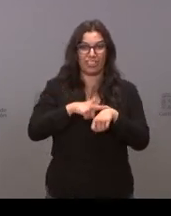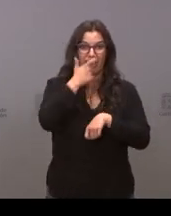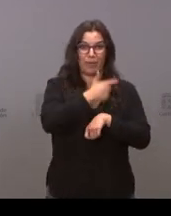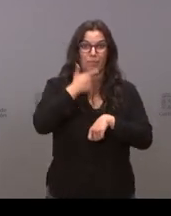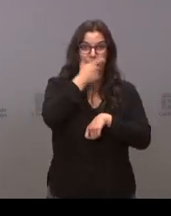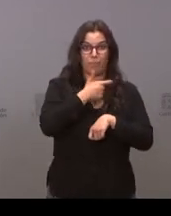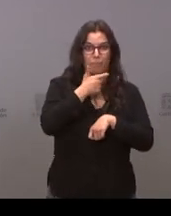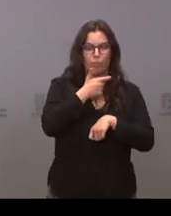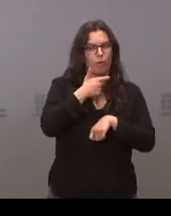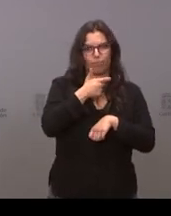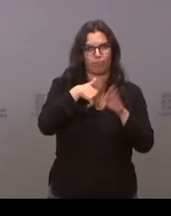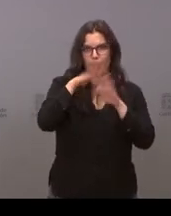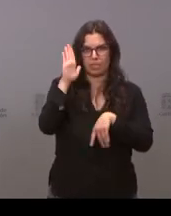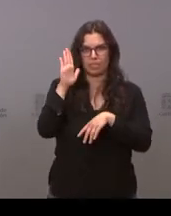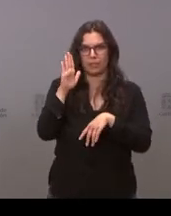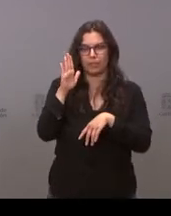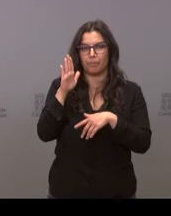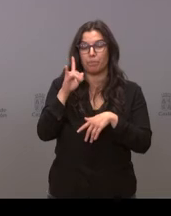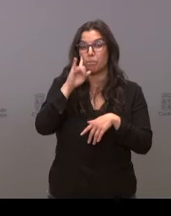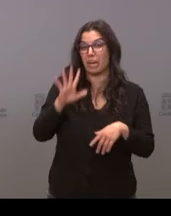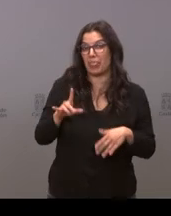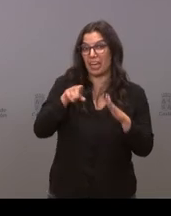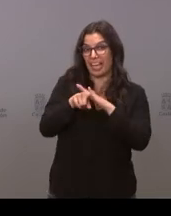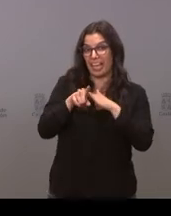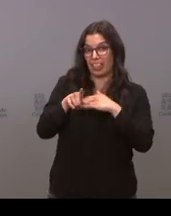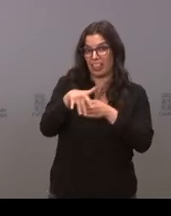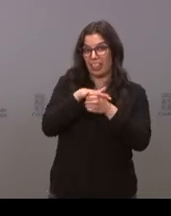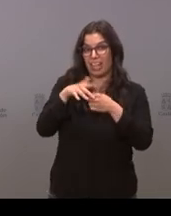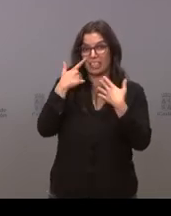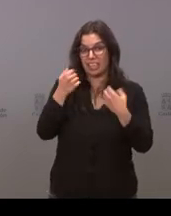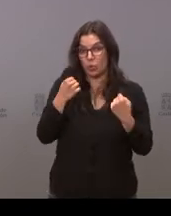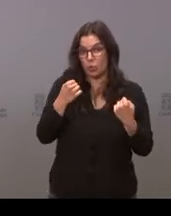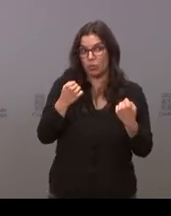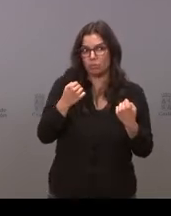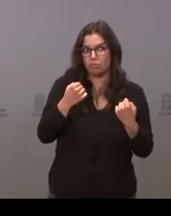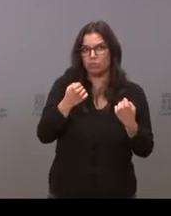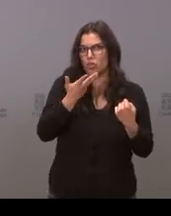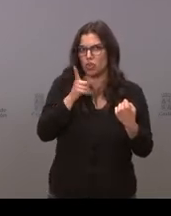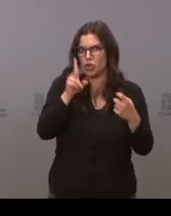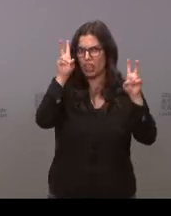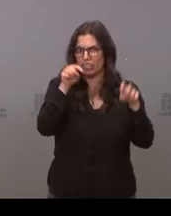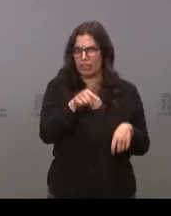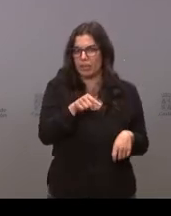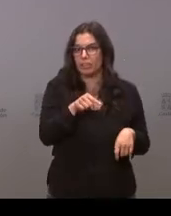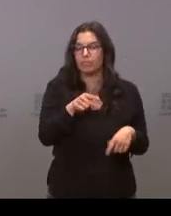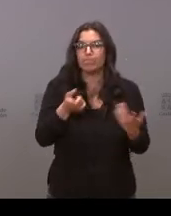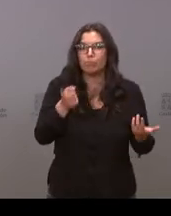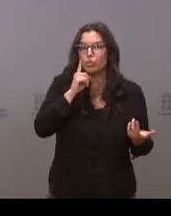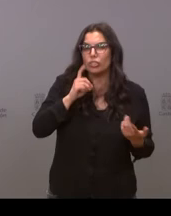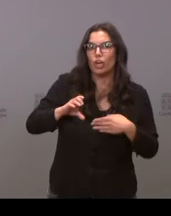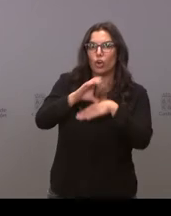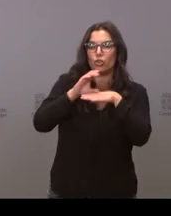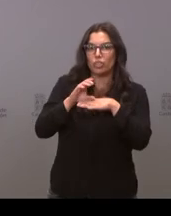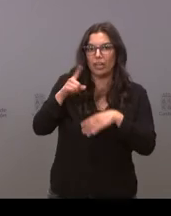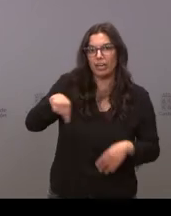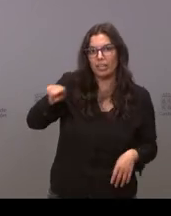habitaciones al parecer la gerencia aquí no tenía mucha idea de que esto estuviera ocurriendo no sé si la consejería